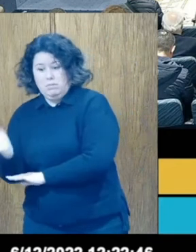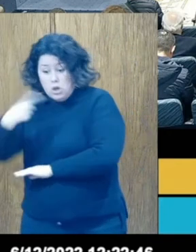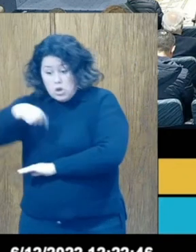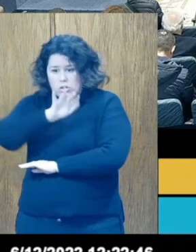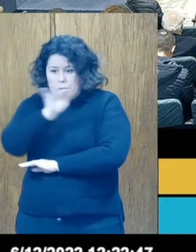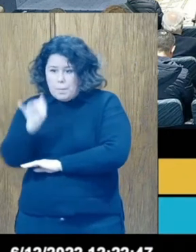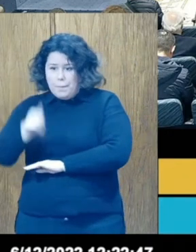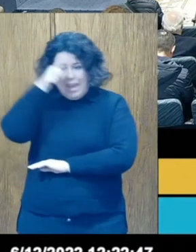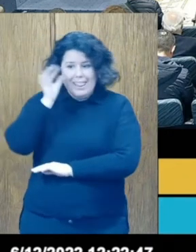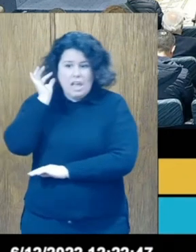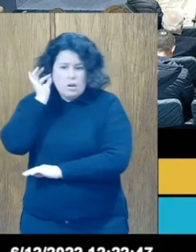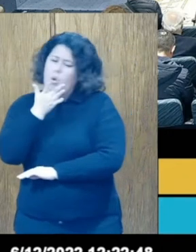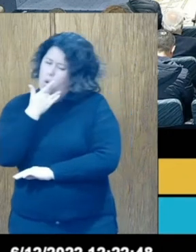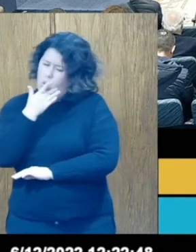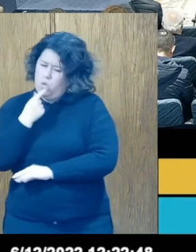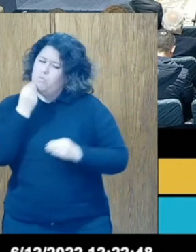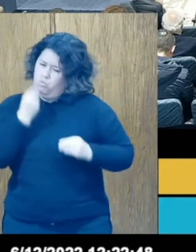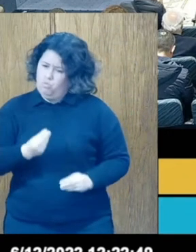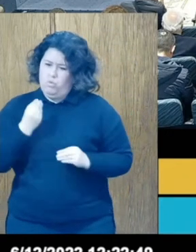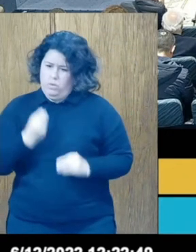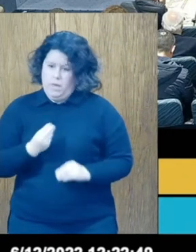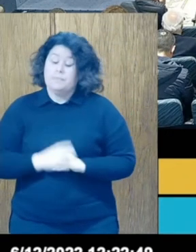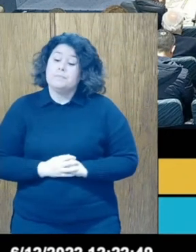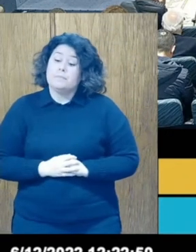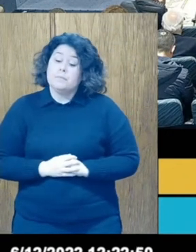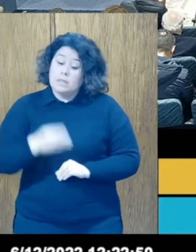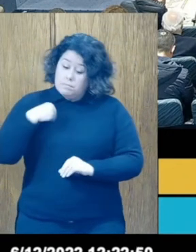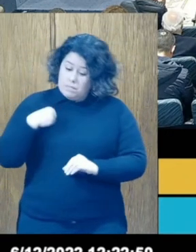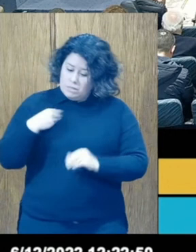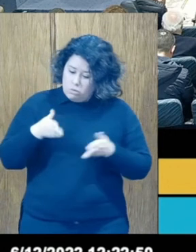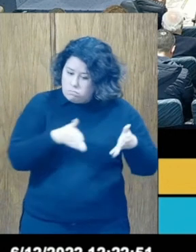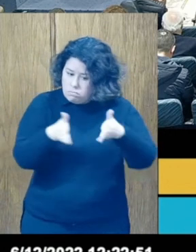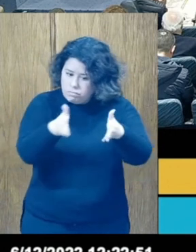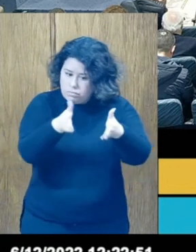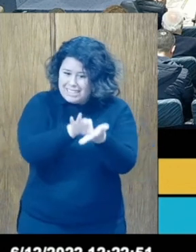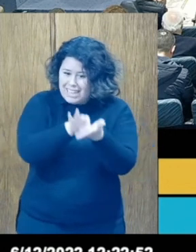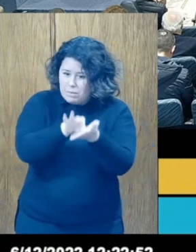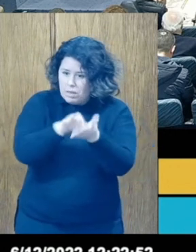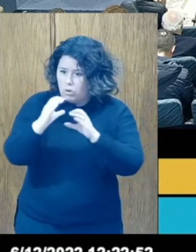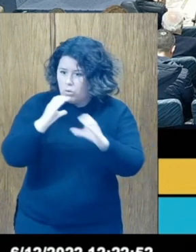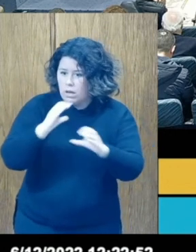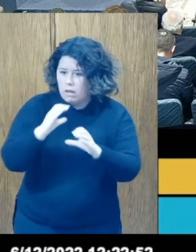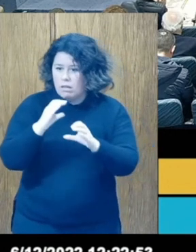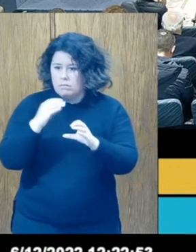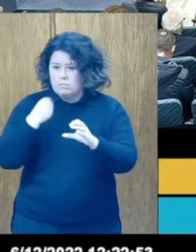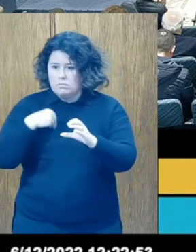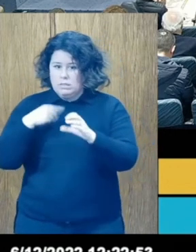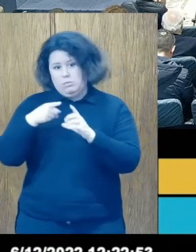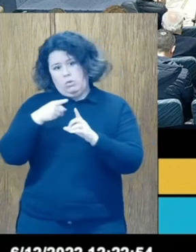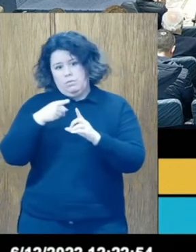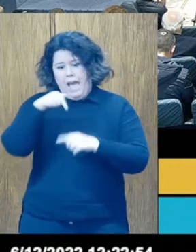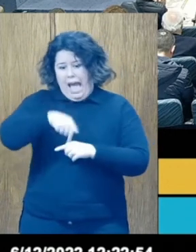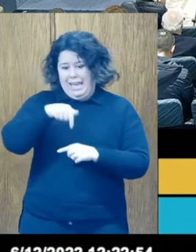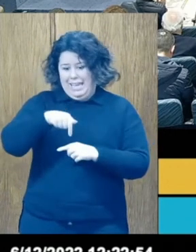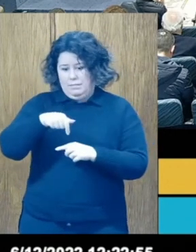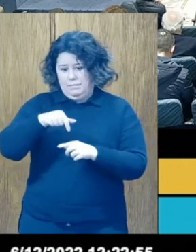bercianas, lo conocemos muy bien. Mientras vías de comunicación y servicios se centran en una parte de esta supuesta provincia, casualmente en